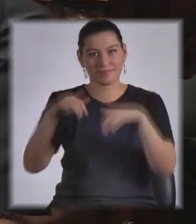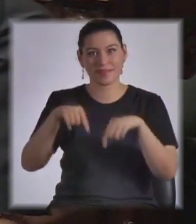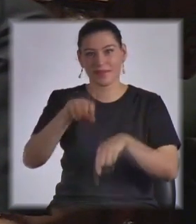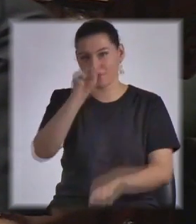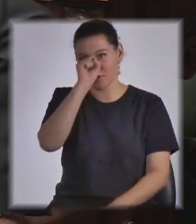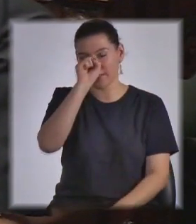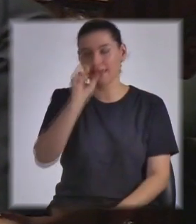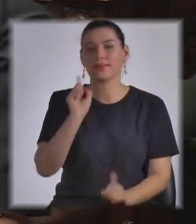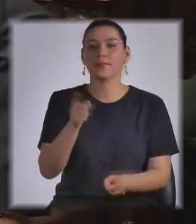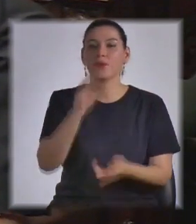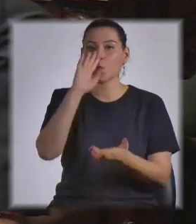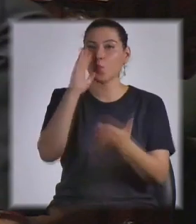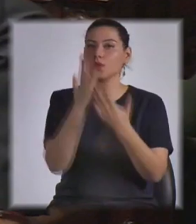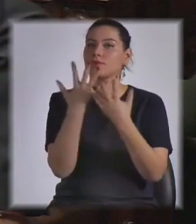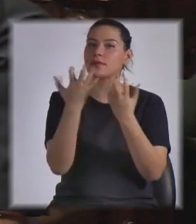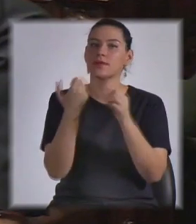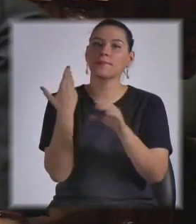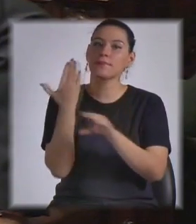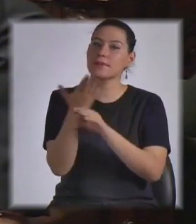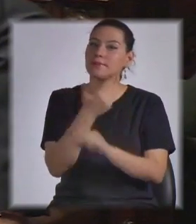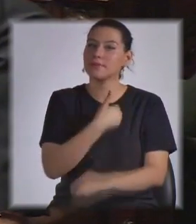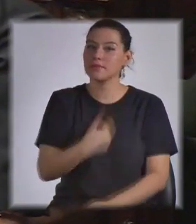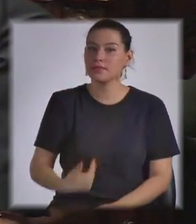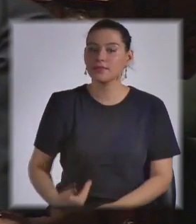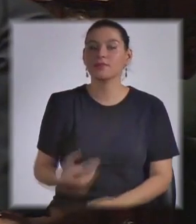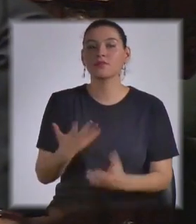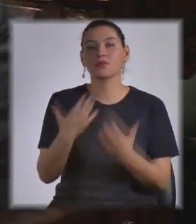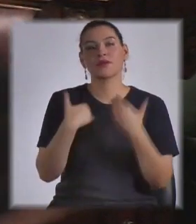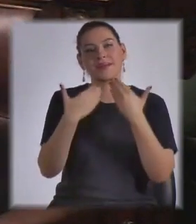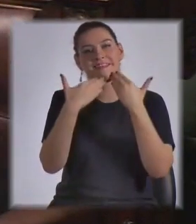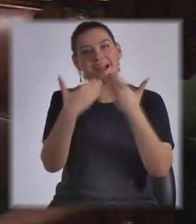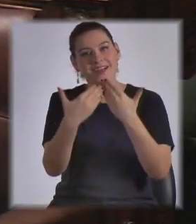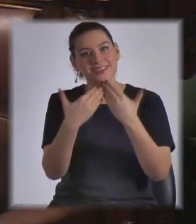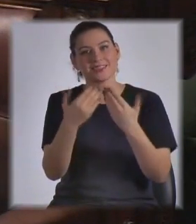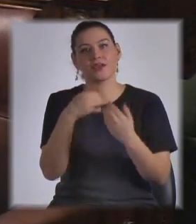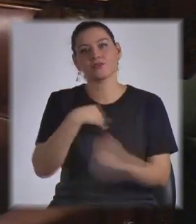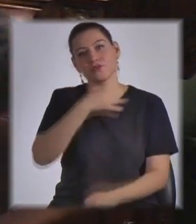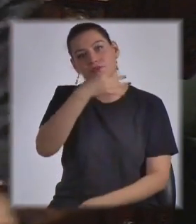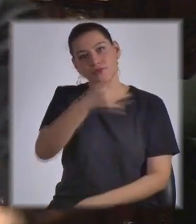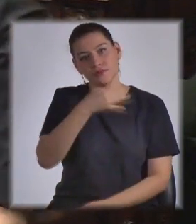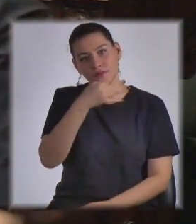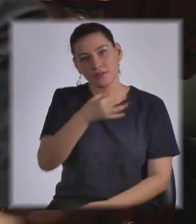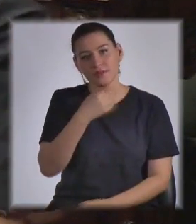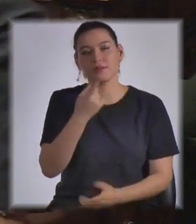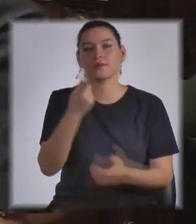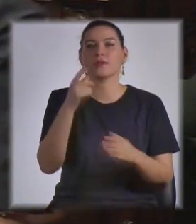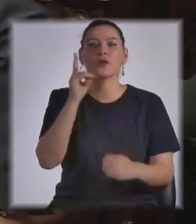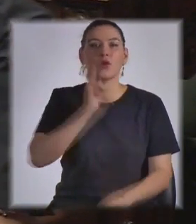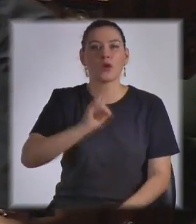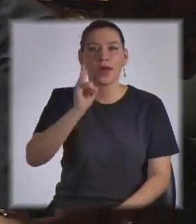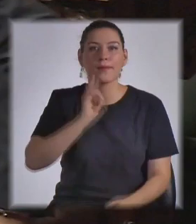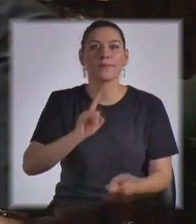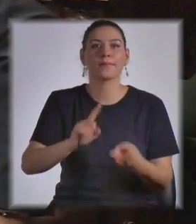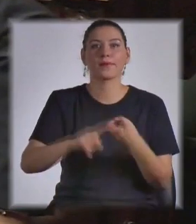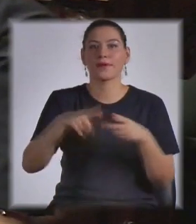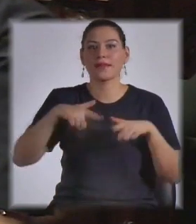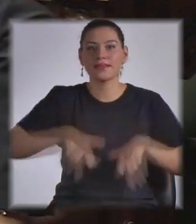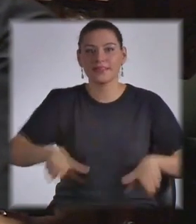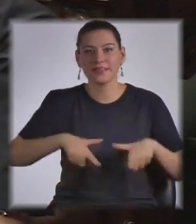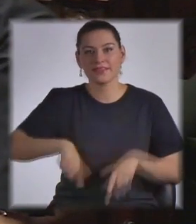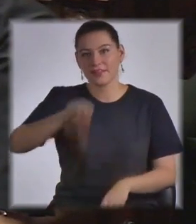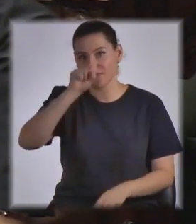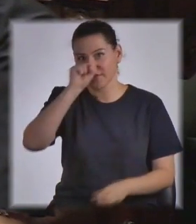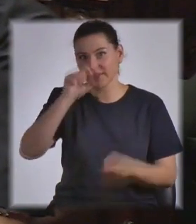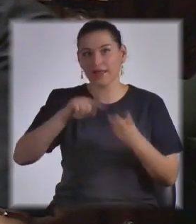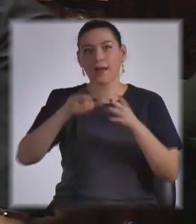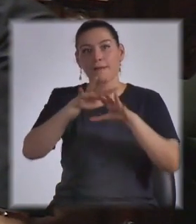quería pedirle, Presidente, que las palabras y el agradecimiento vayan tanto a Grumén, con a Proles, Central Lanera, Intendencia de Florida, la